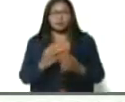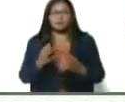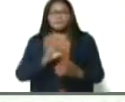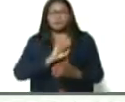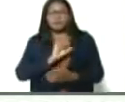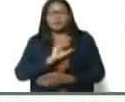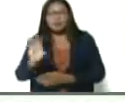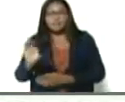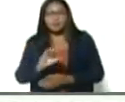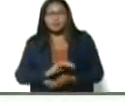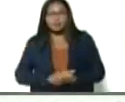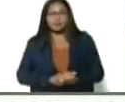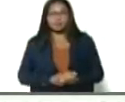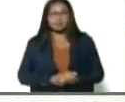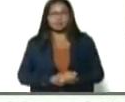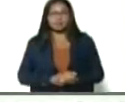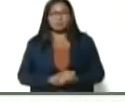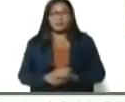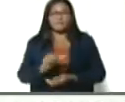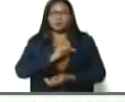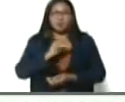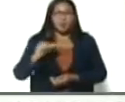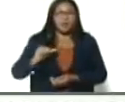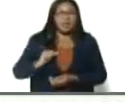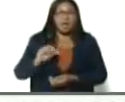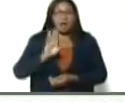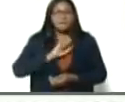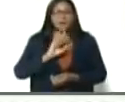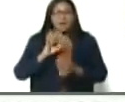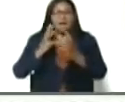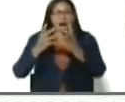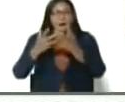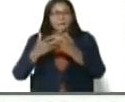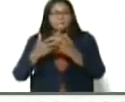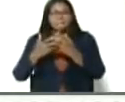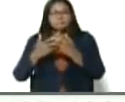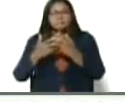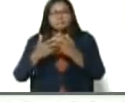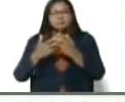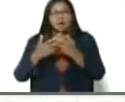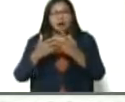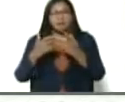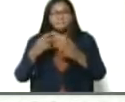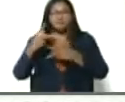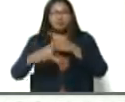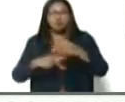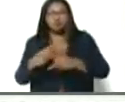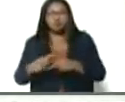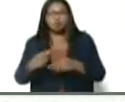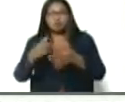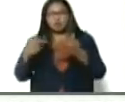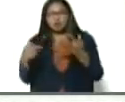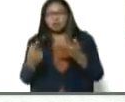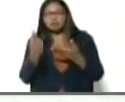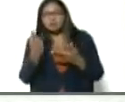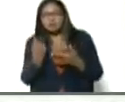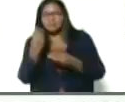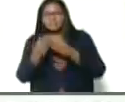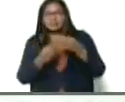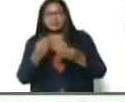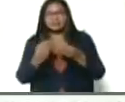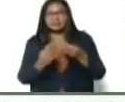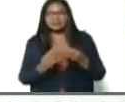y entes privados de la producción, la adquisición de los fertilizantes, abonos, agroquímicos,